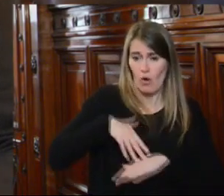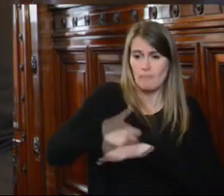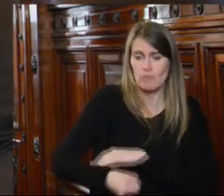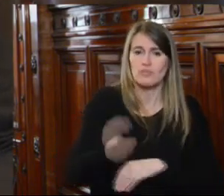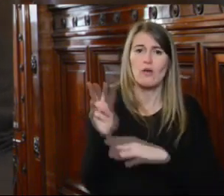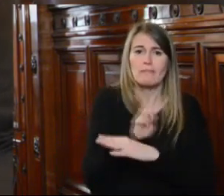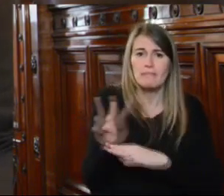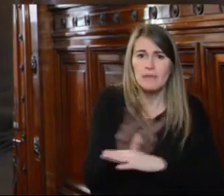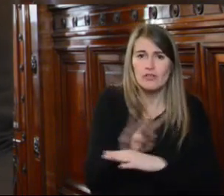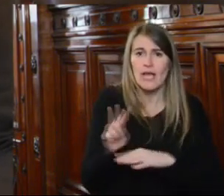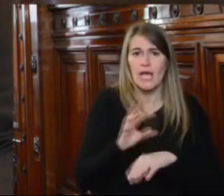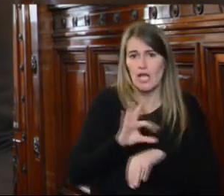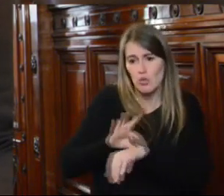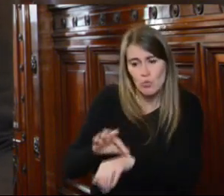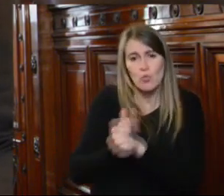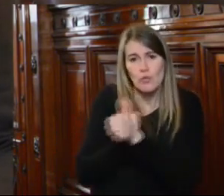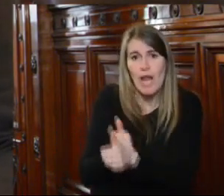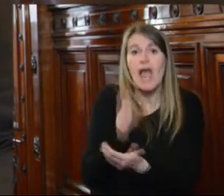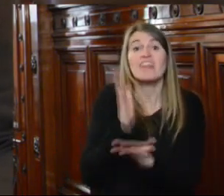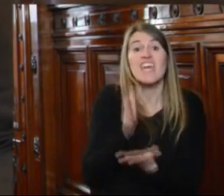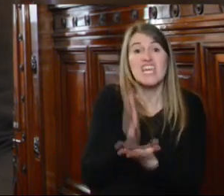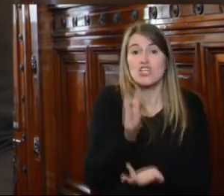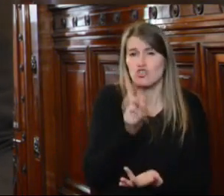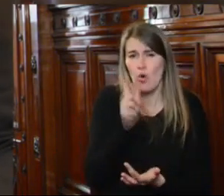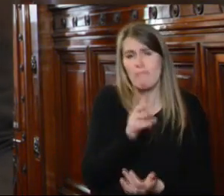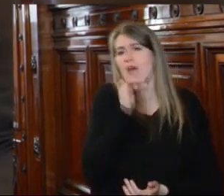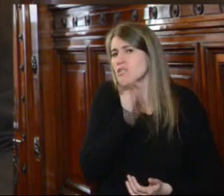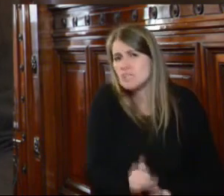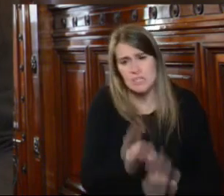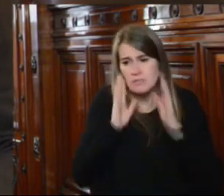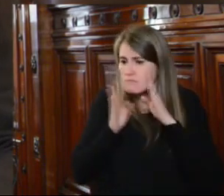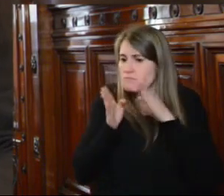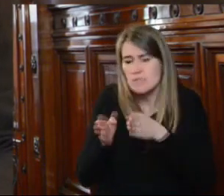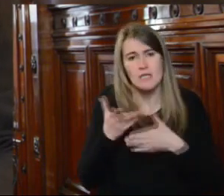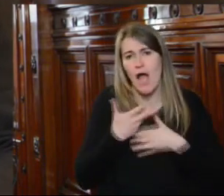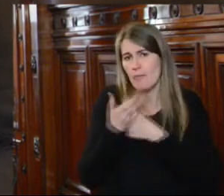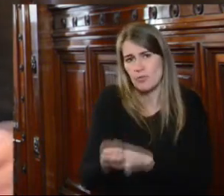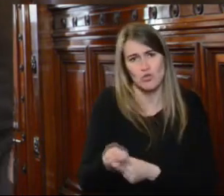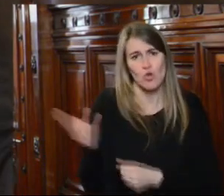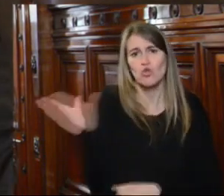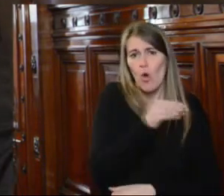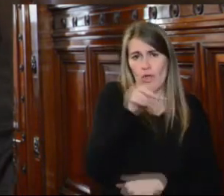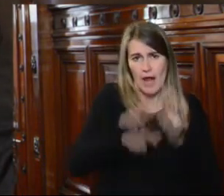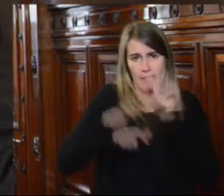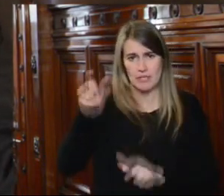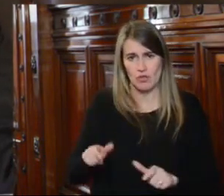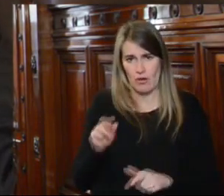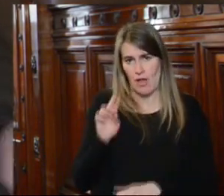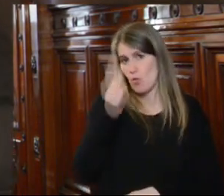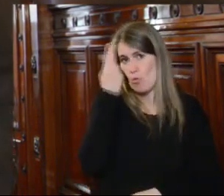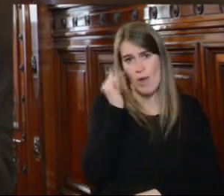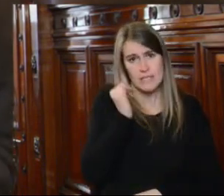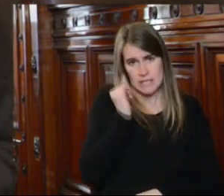protección y tutela de los derechos humanos de todas las personas de todos los ciudadanos de todos los habitantes de nuestro país